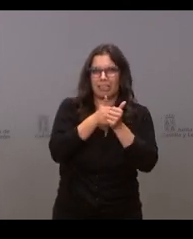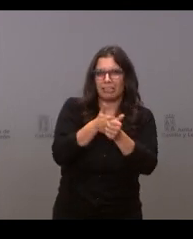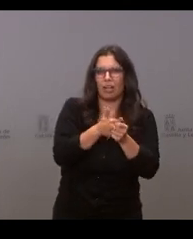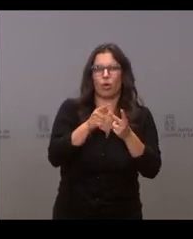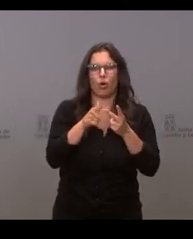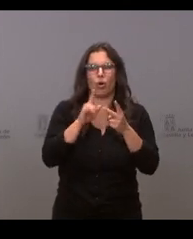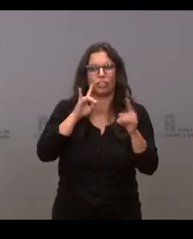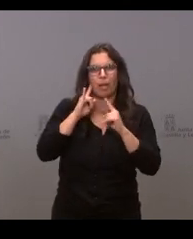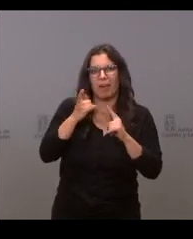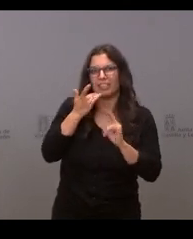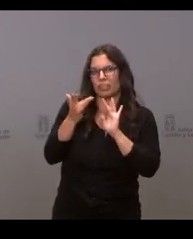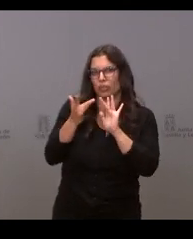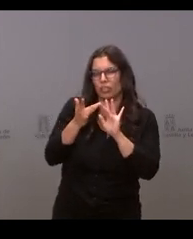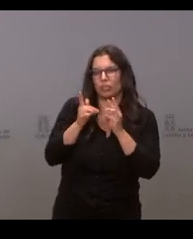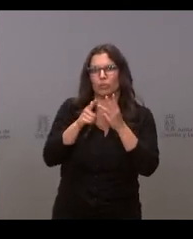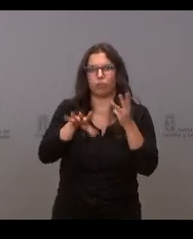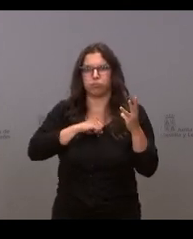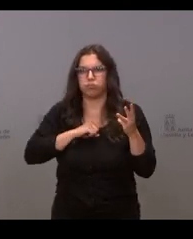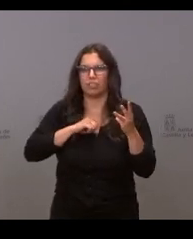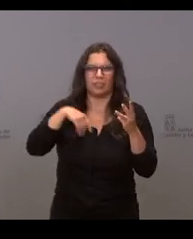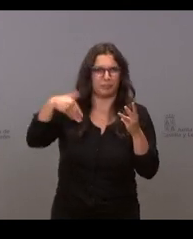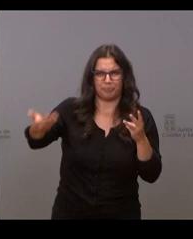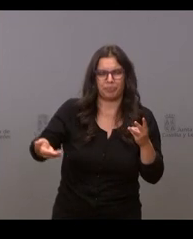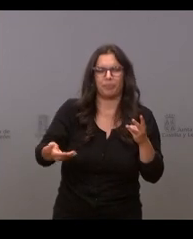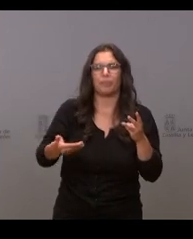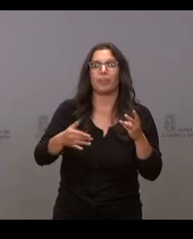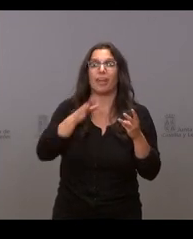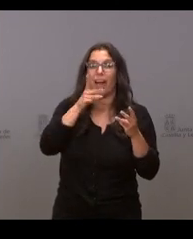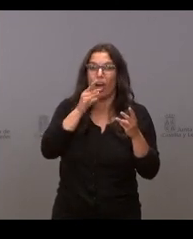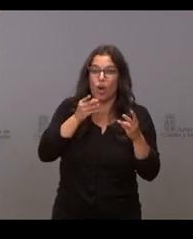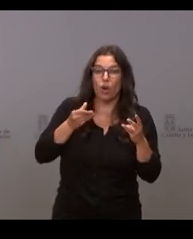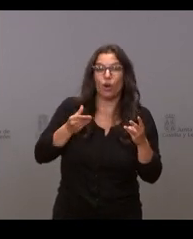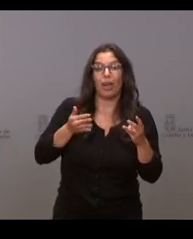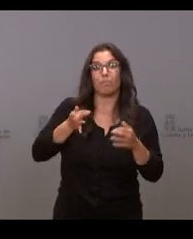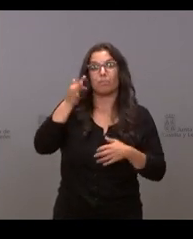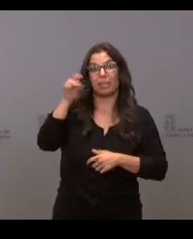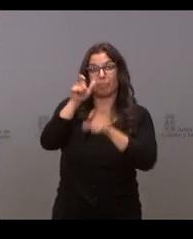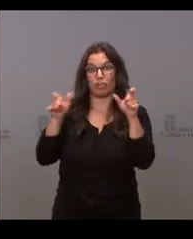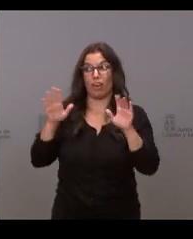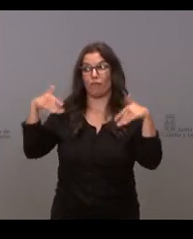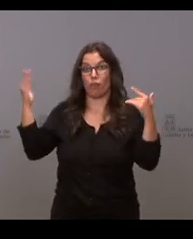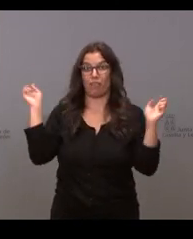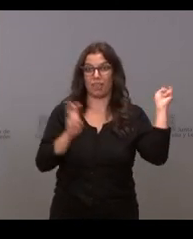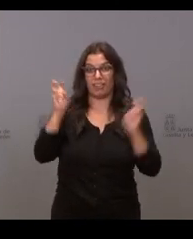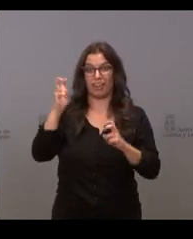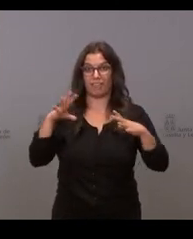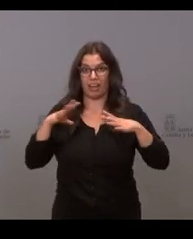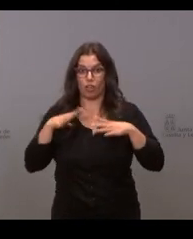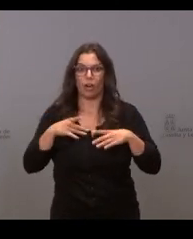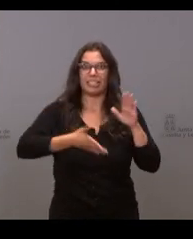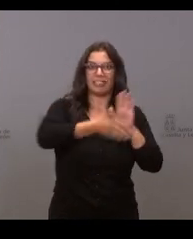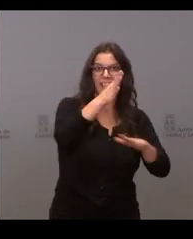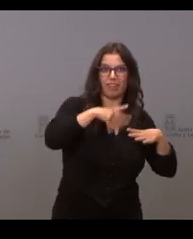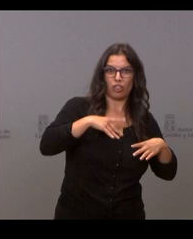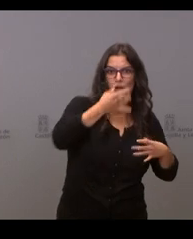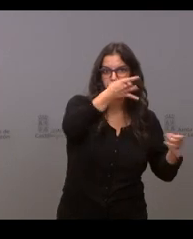llamadas de posibles contagios de llamadas de contagios ahora vienen los desplazados tienen que cubrir vacaciones quería preguntarles y